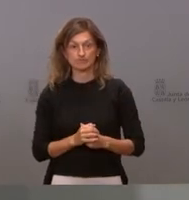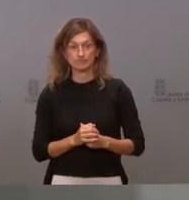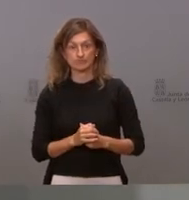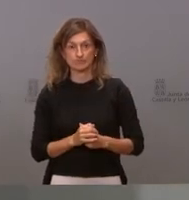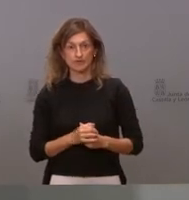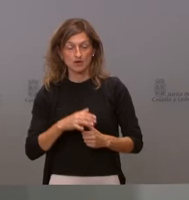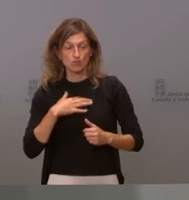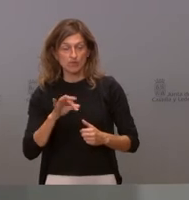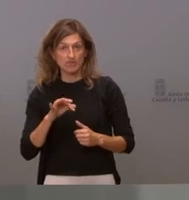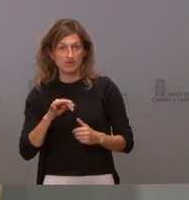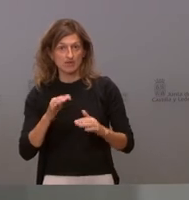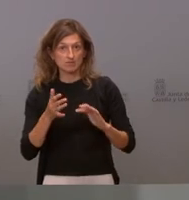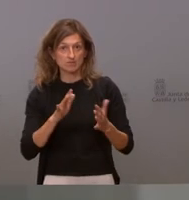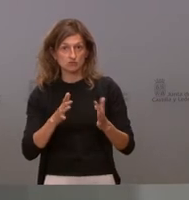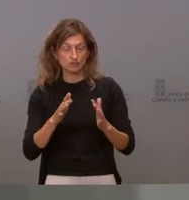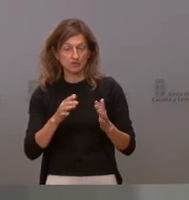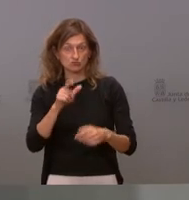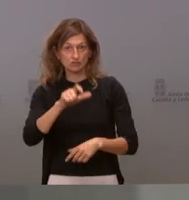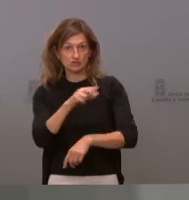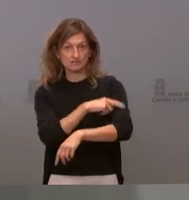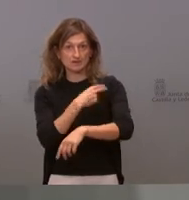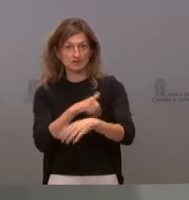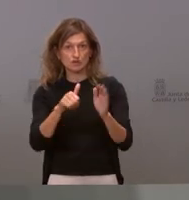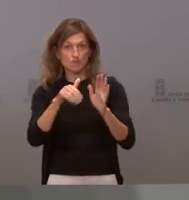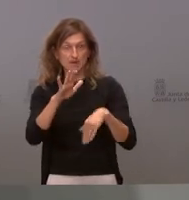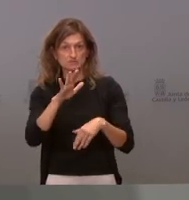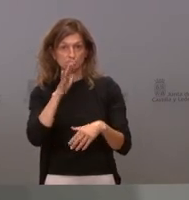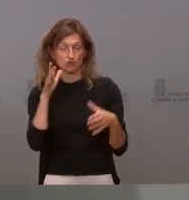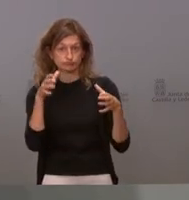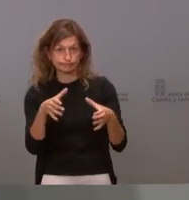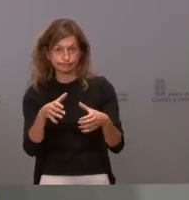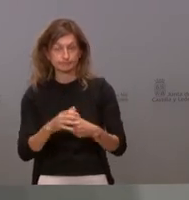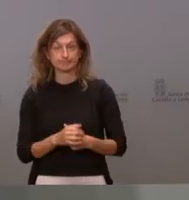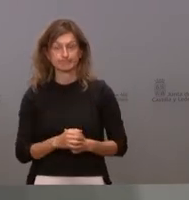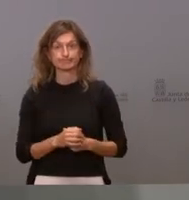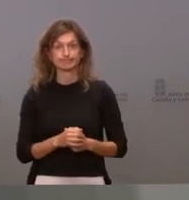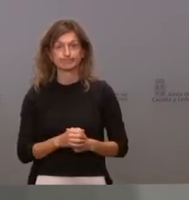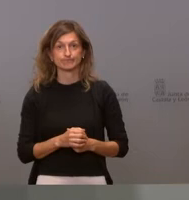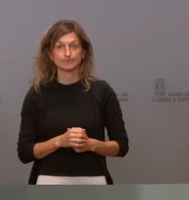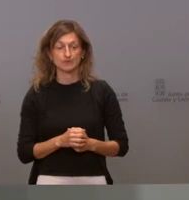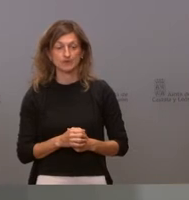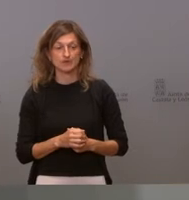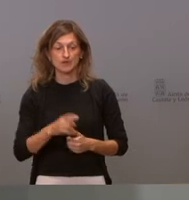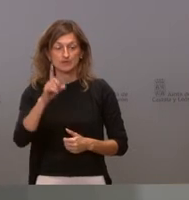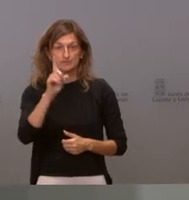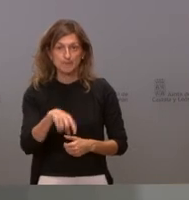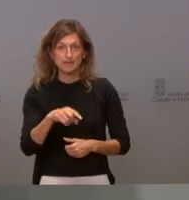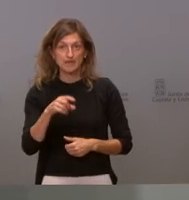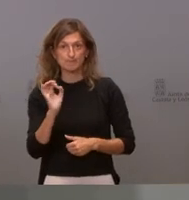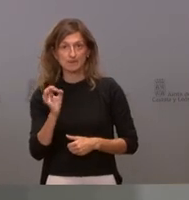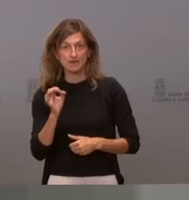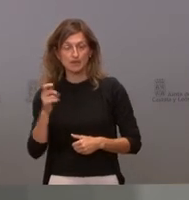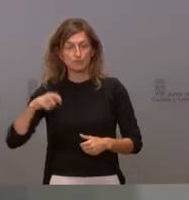encima en el personal sanitario que naturalmente es el personal más expuesto así que es muy probable que tenga que ver con eso también es verdad que también hay